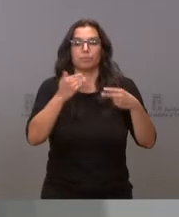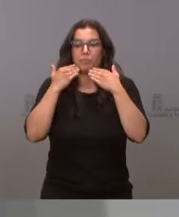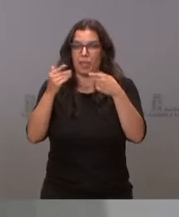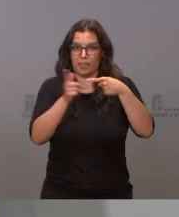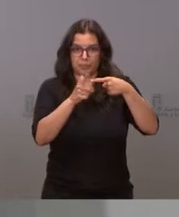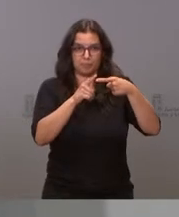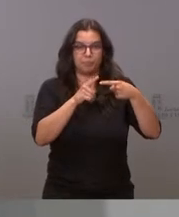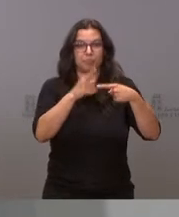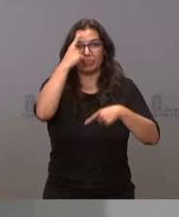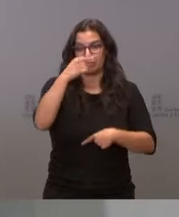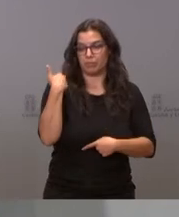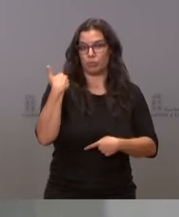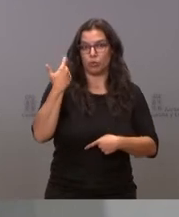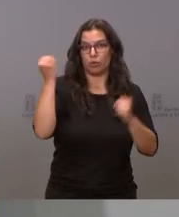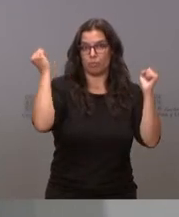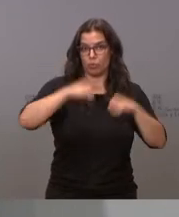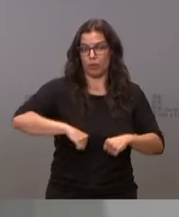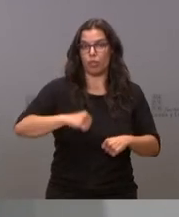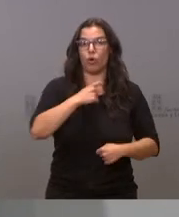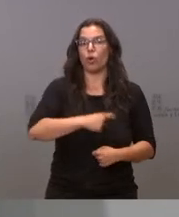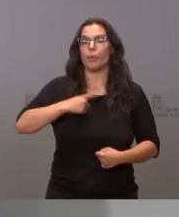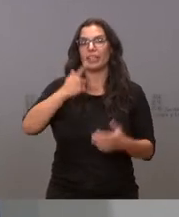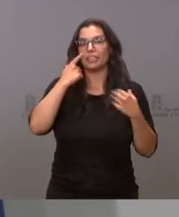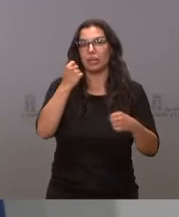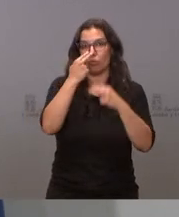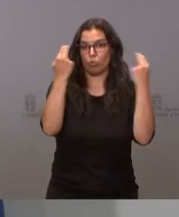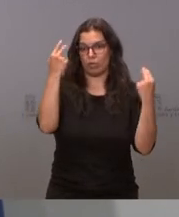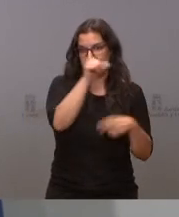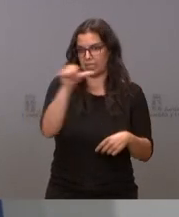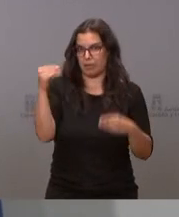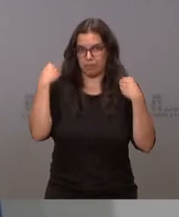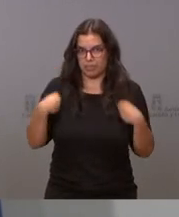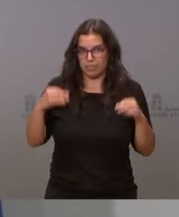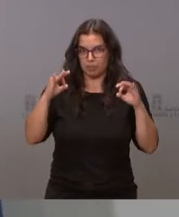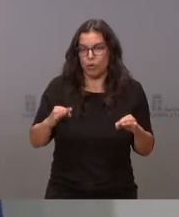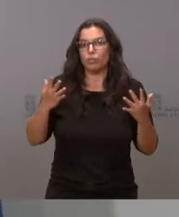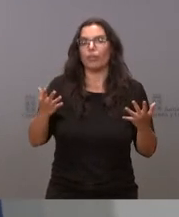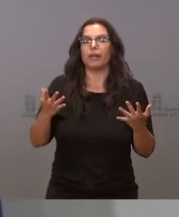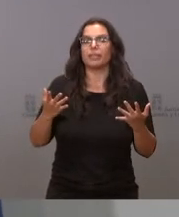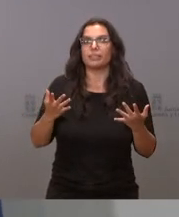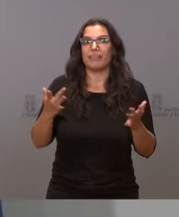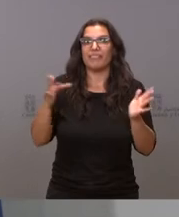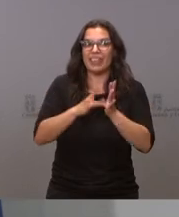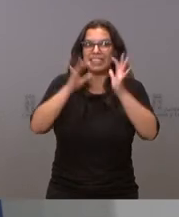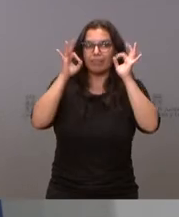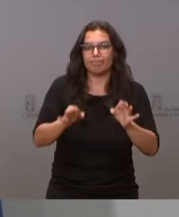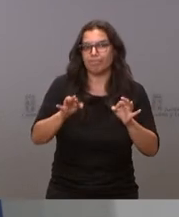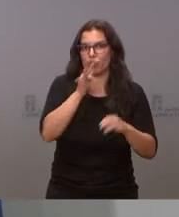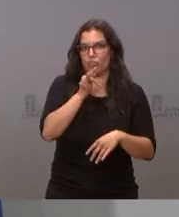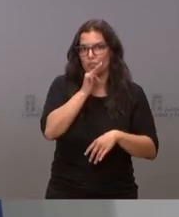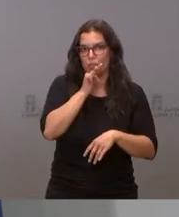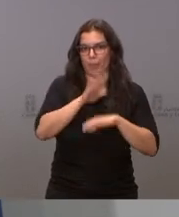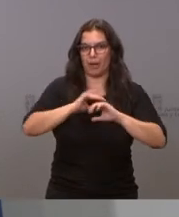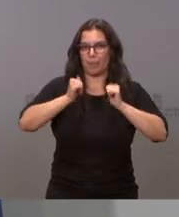sabe, esto se ha aprobado recientemente en el Comité de Salud Pública, esta misma semana, con lo cual todavía no tenemos fecha prevista para iniciar la